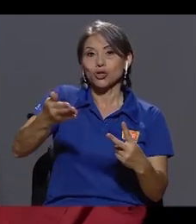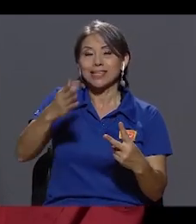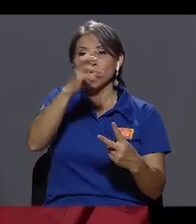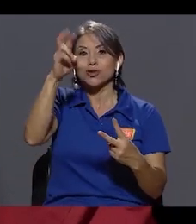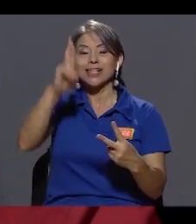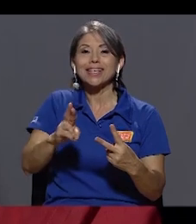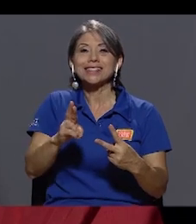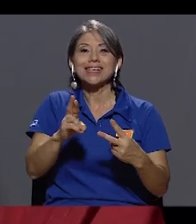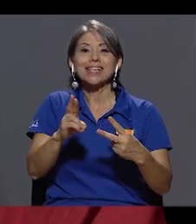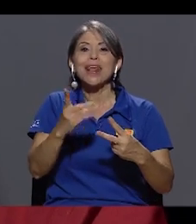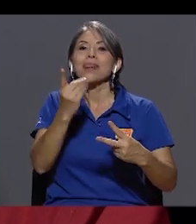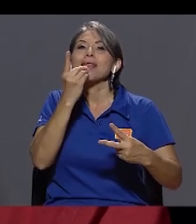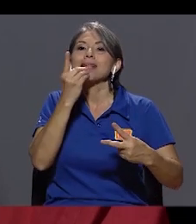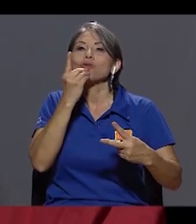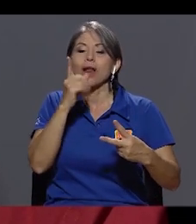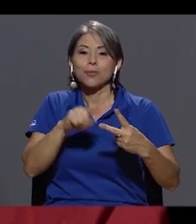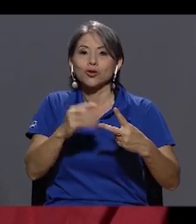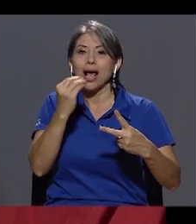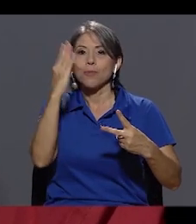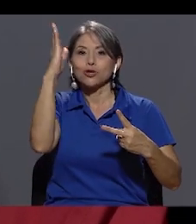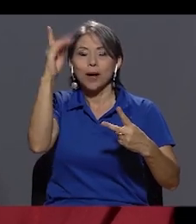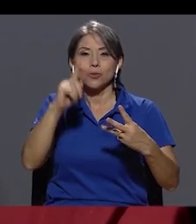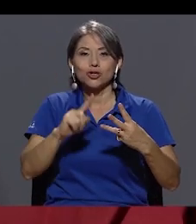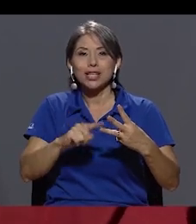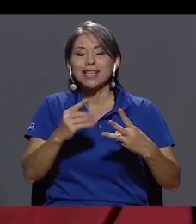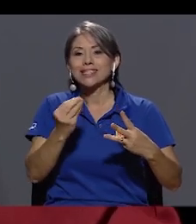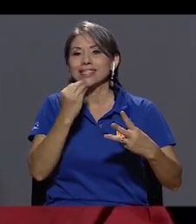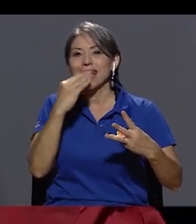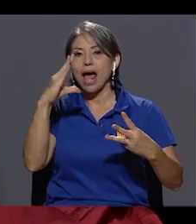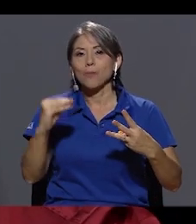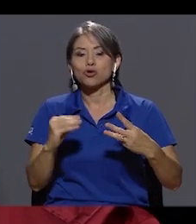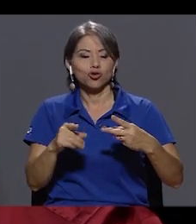almorzamos y cenamos. Política y deporte.